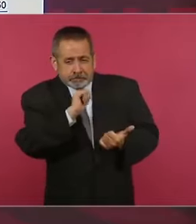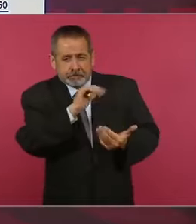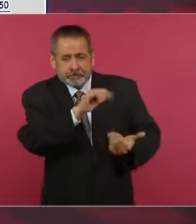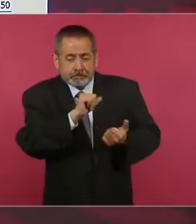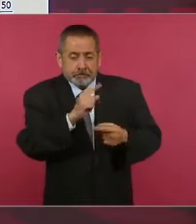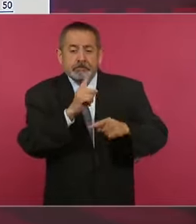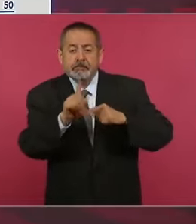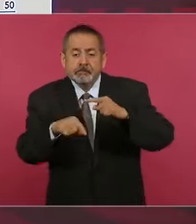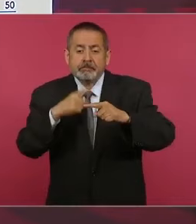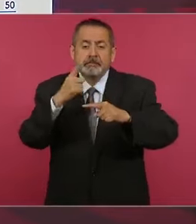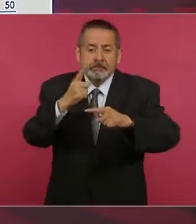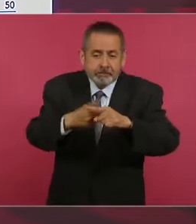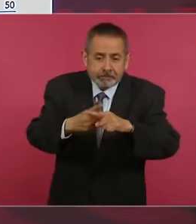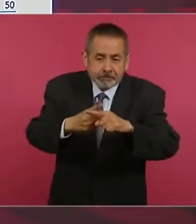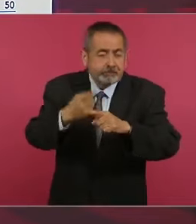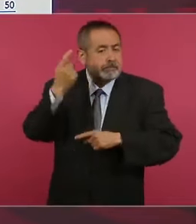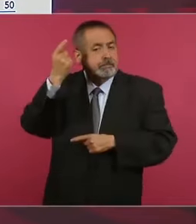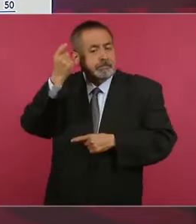jubilaciones,